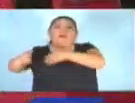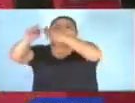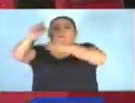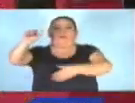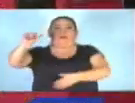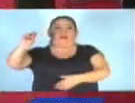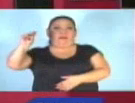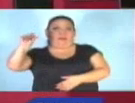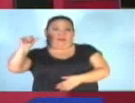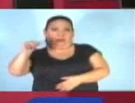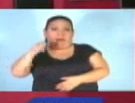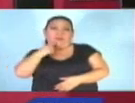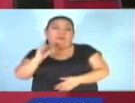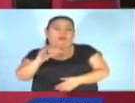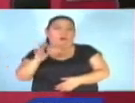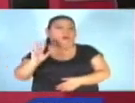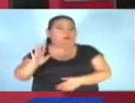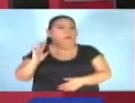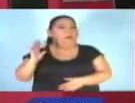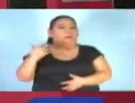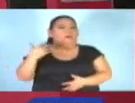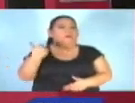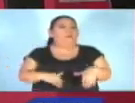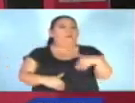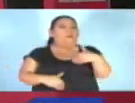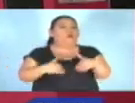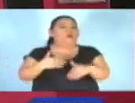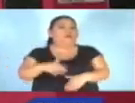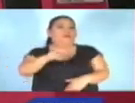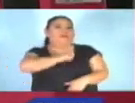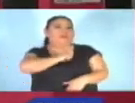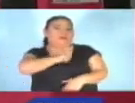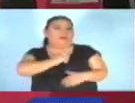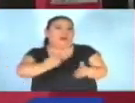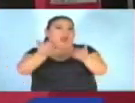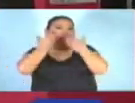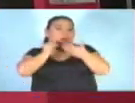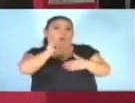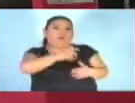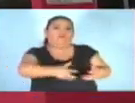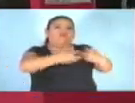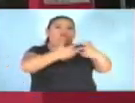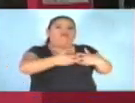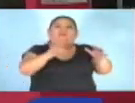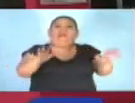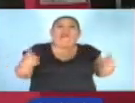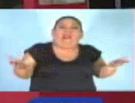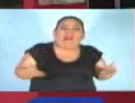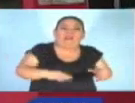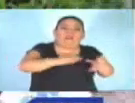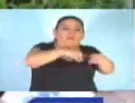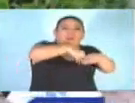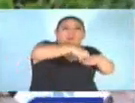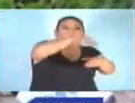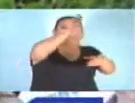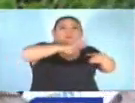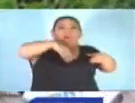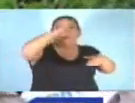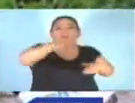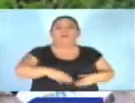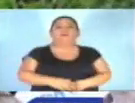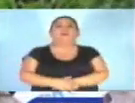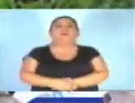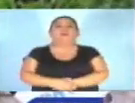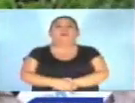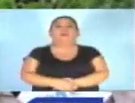adelantó que ya inició un proceso sancionatorio contra una empresa que fabrica pinturas. Se preparan